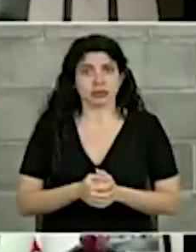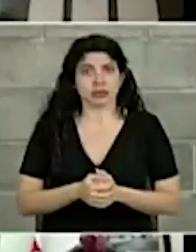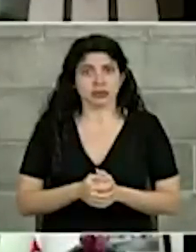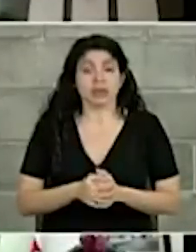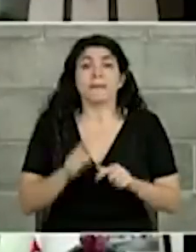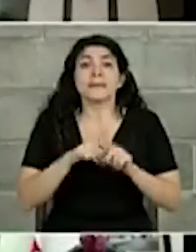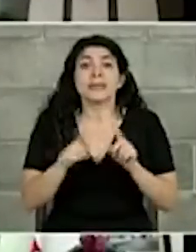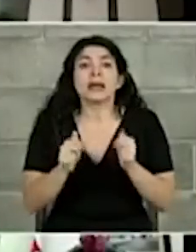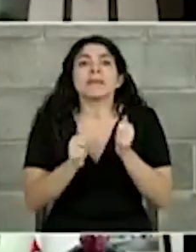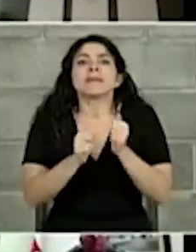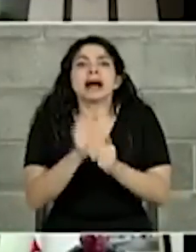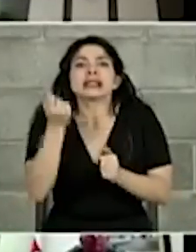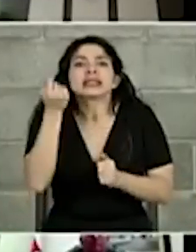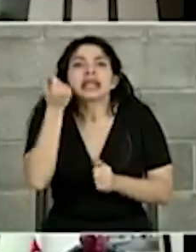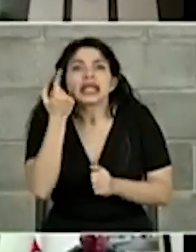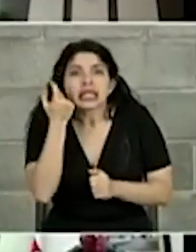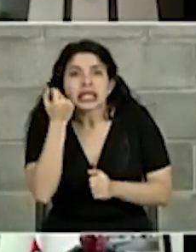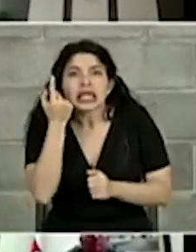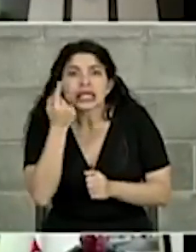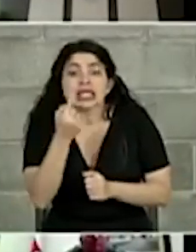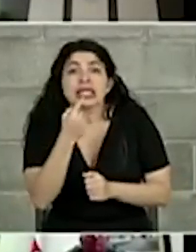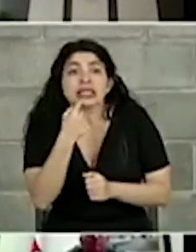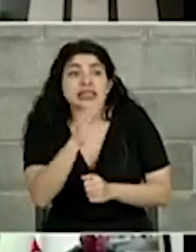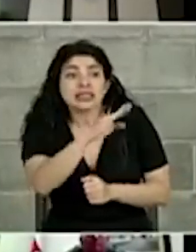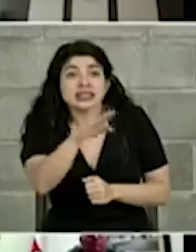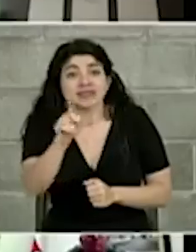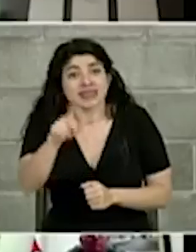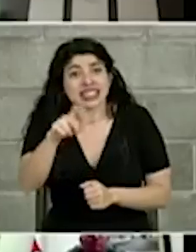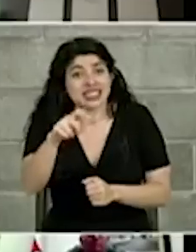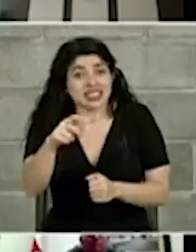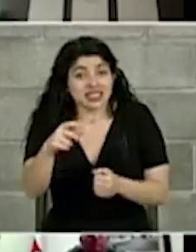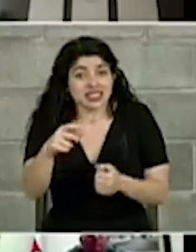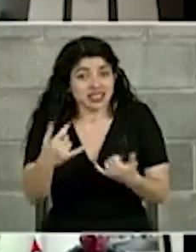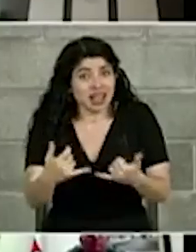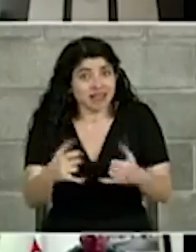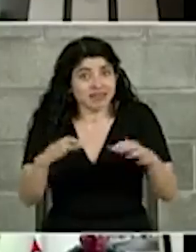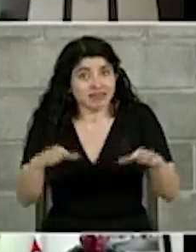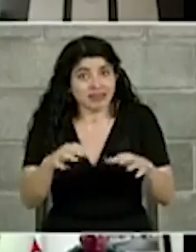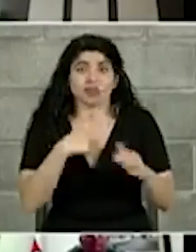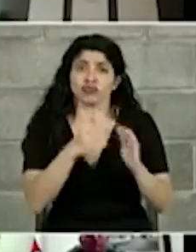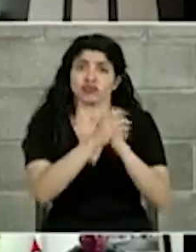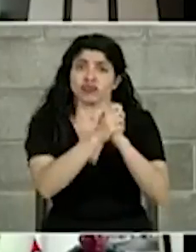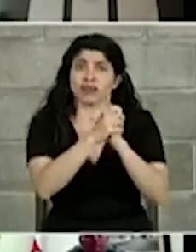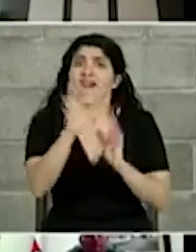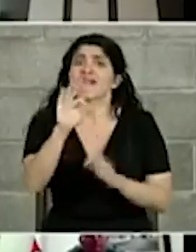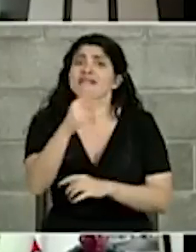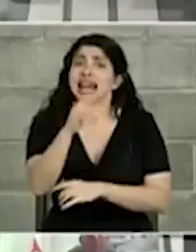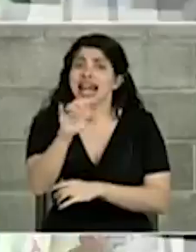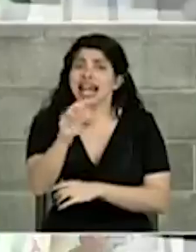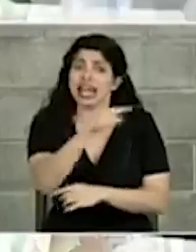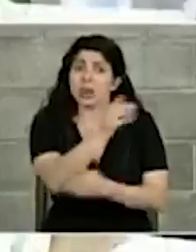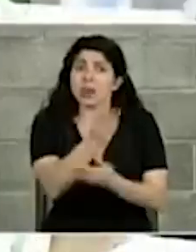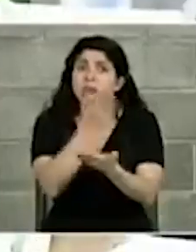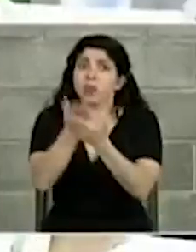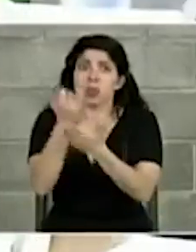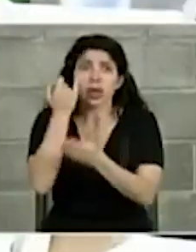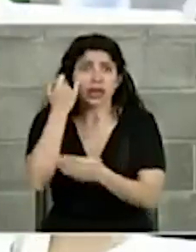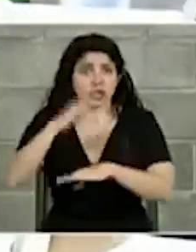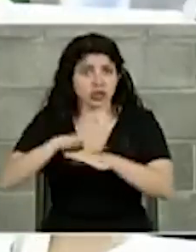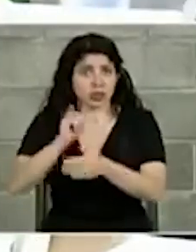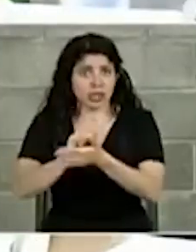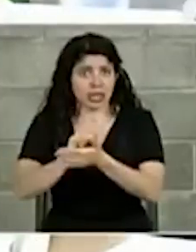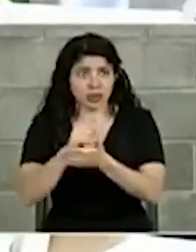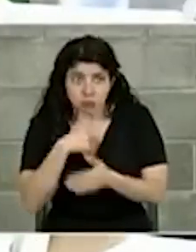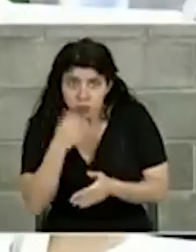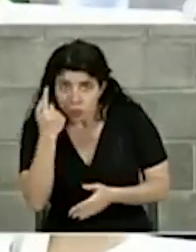pero más entendiendo decir si esto tiene que pasar felicito doña Frandi que ha presentado una iniciativa en ese sentido es mi